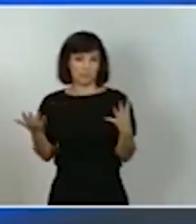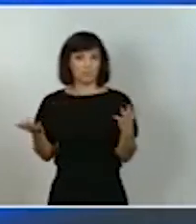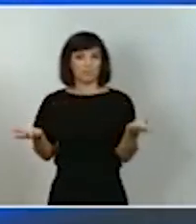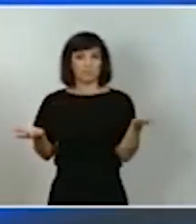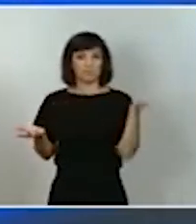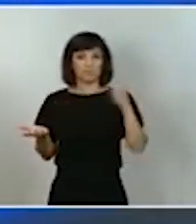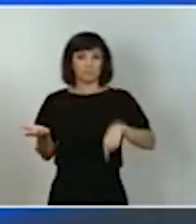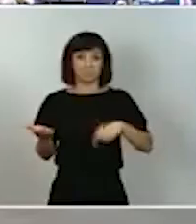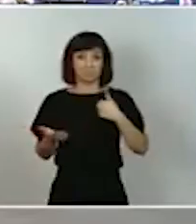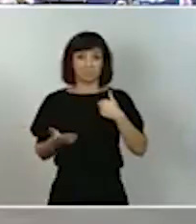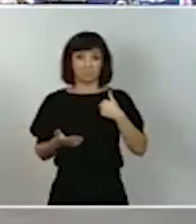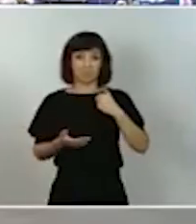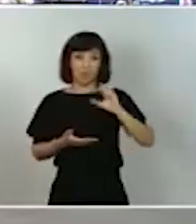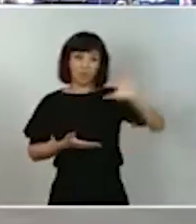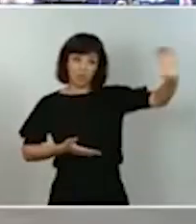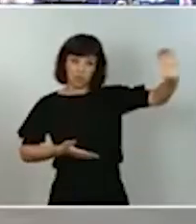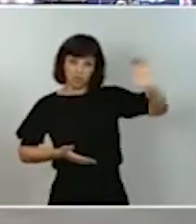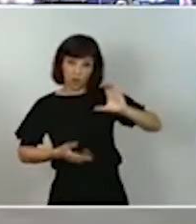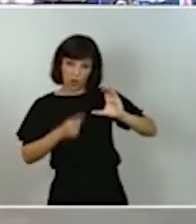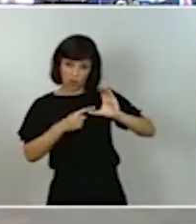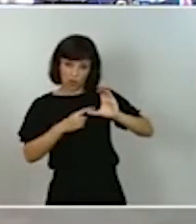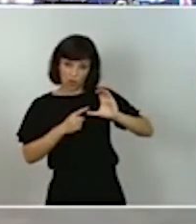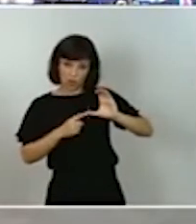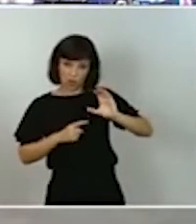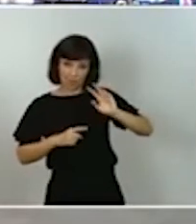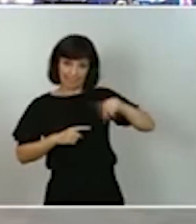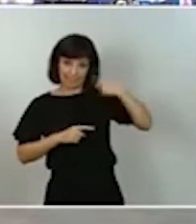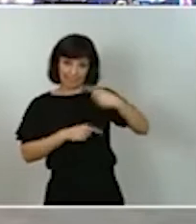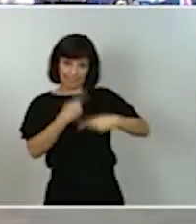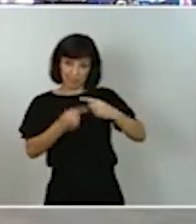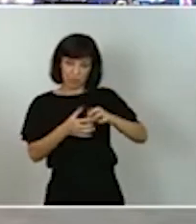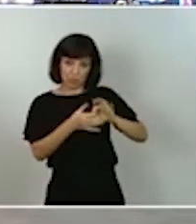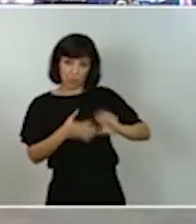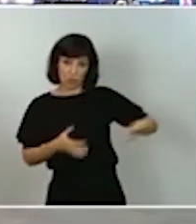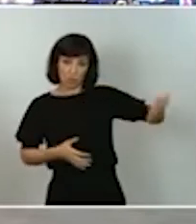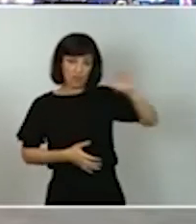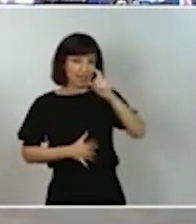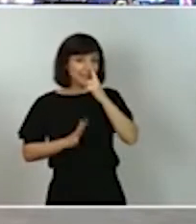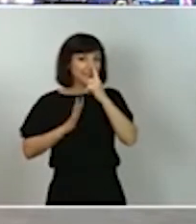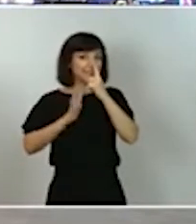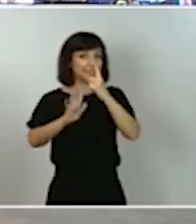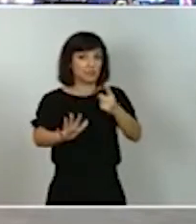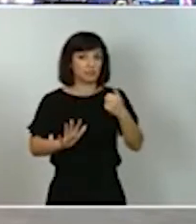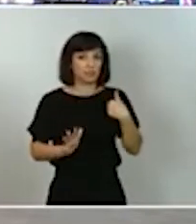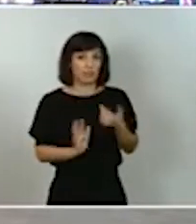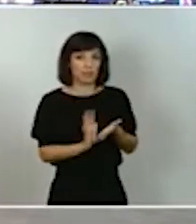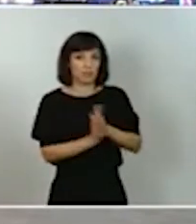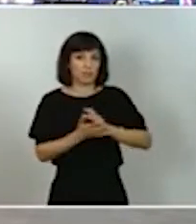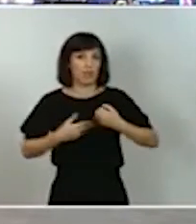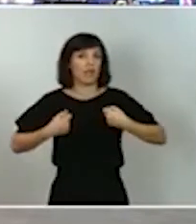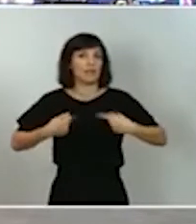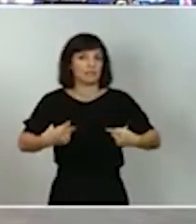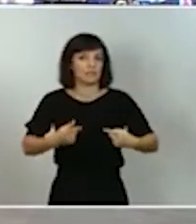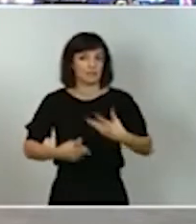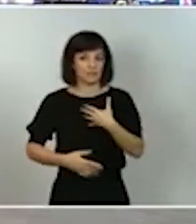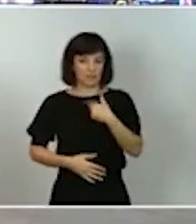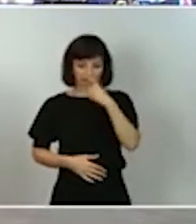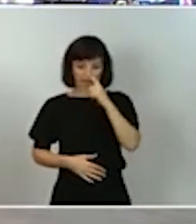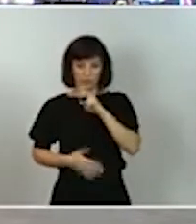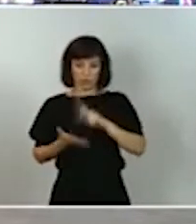ejecución de los fondos del Next Generation Unión Europea es de seis años y, por tanto, será del año 2021 al año